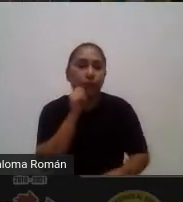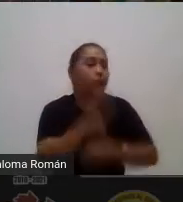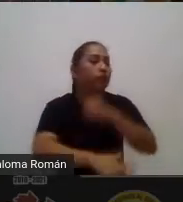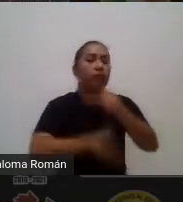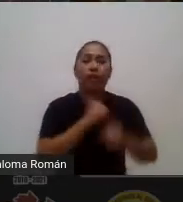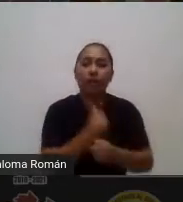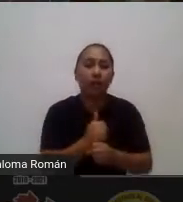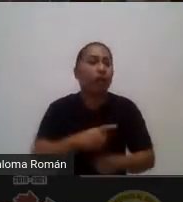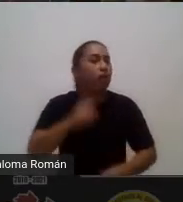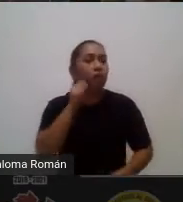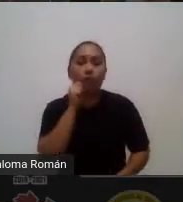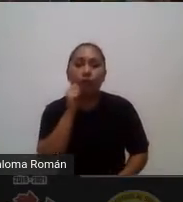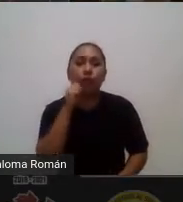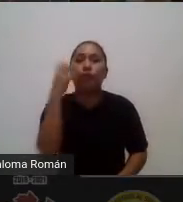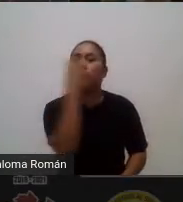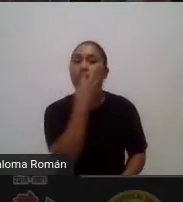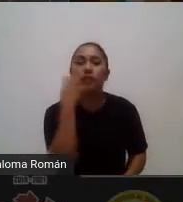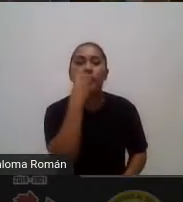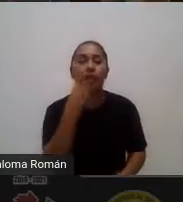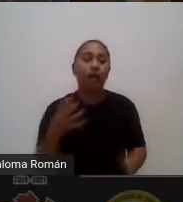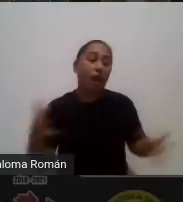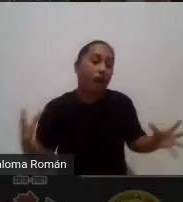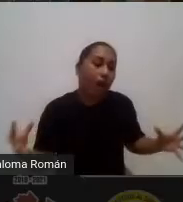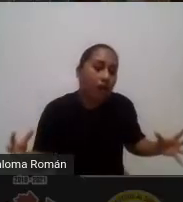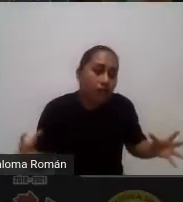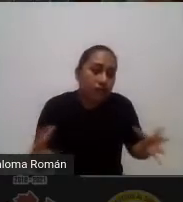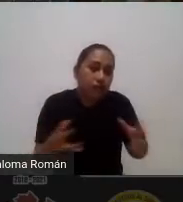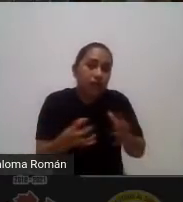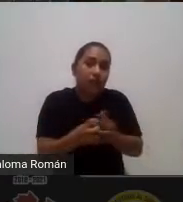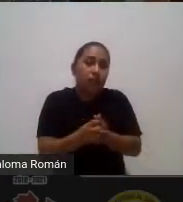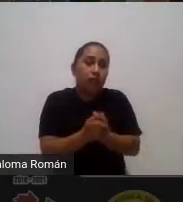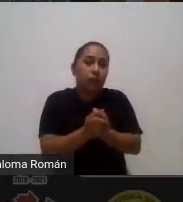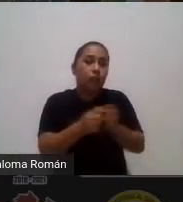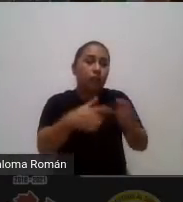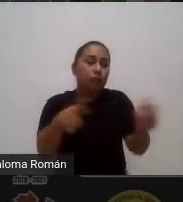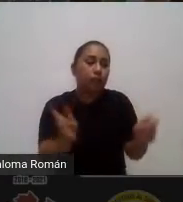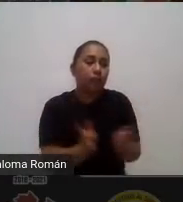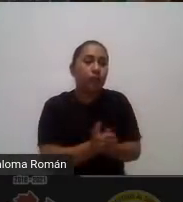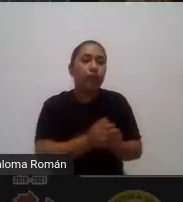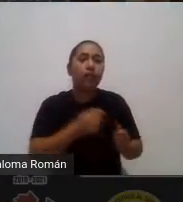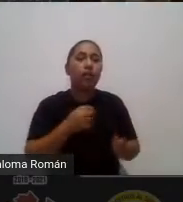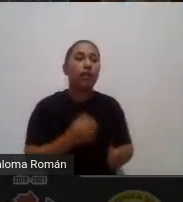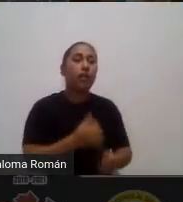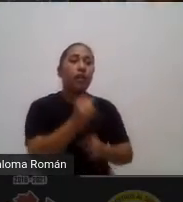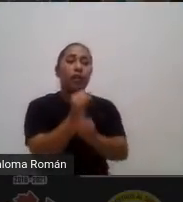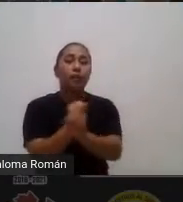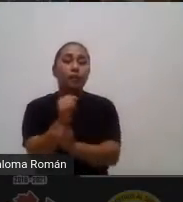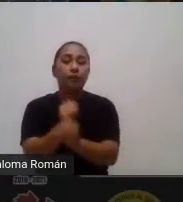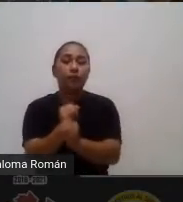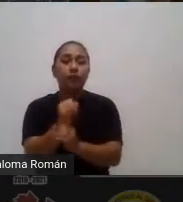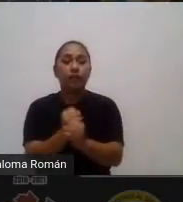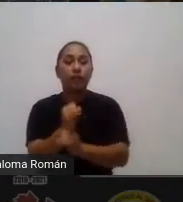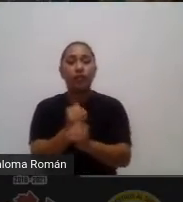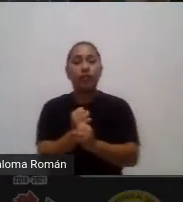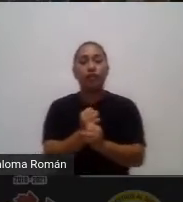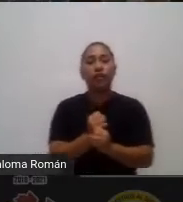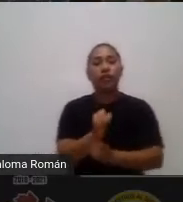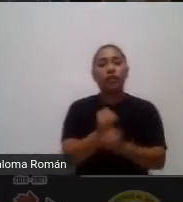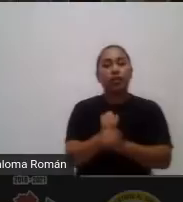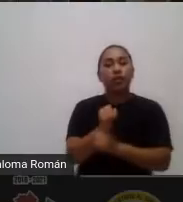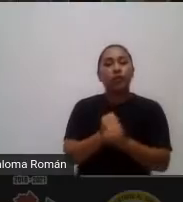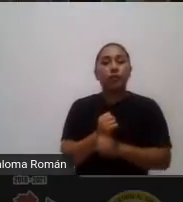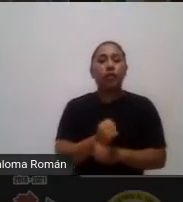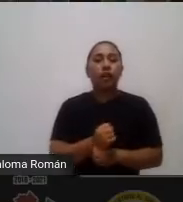ok y se forma ese grupo de investigación del fenómeno mascotas abandonadas o perros y gatos